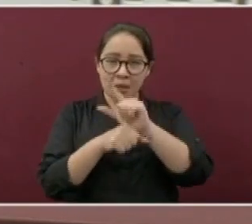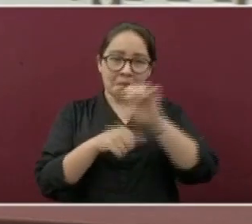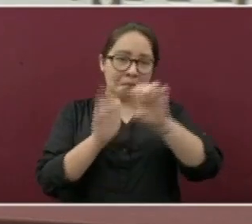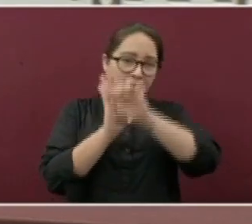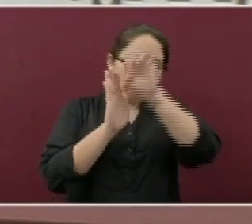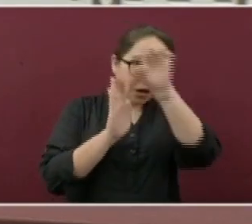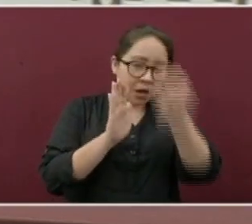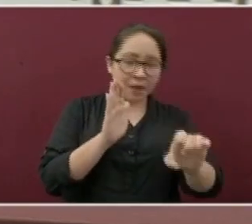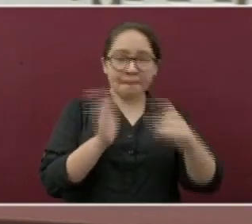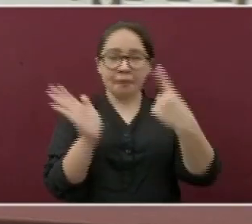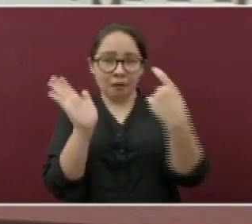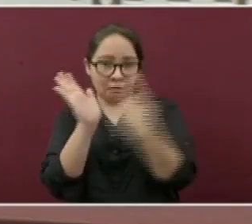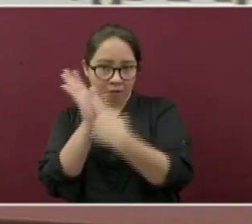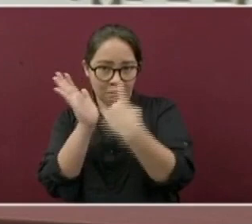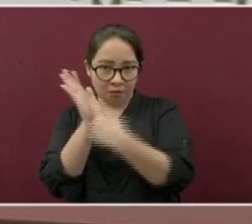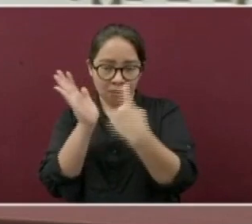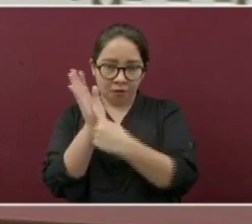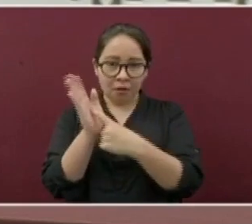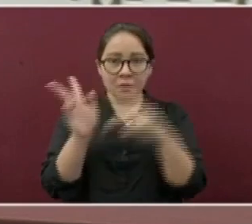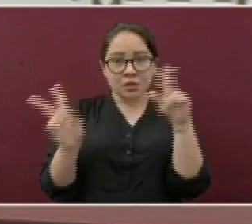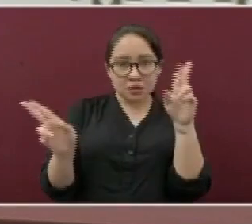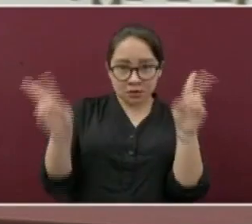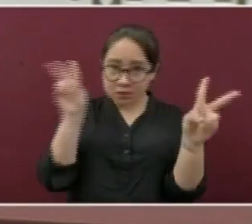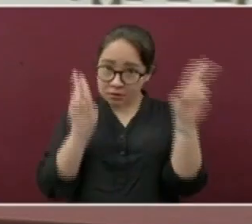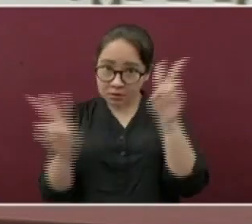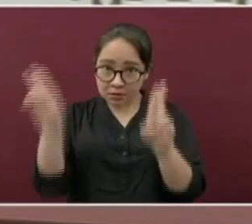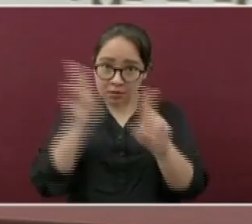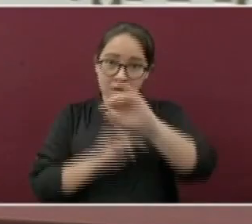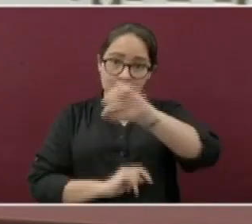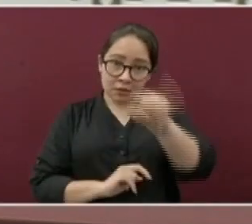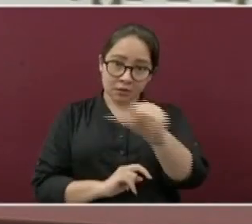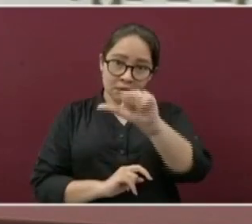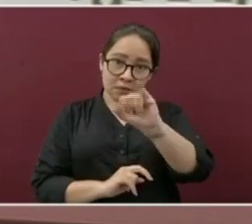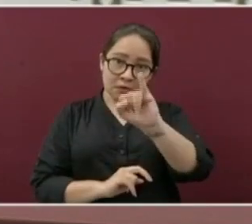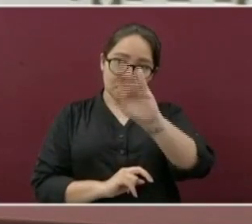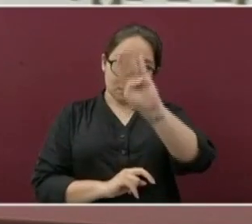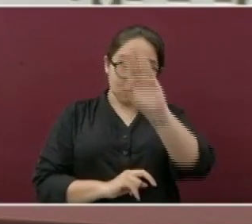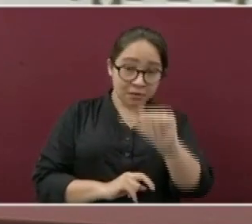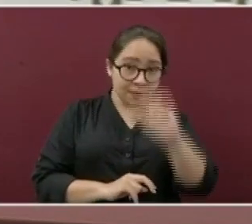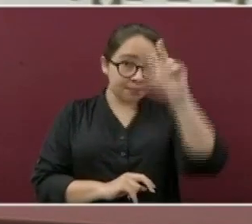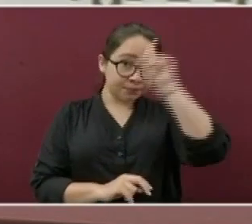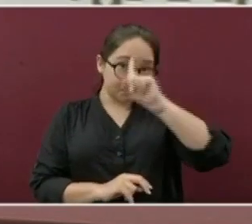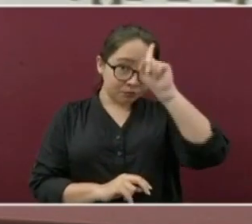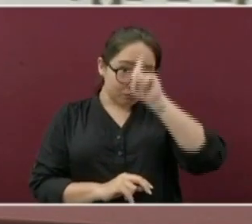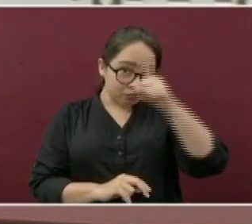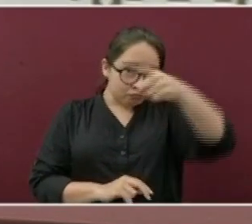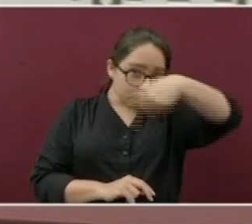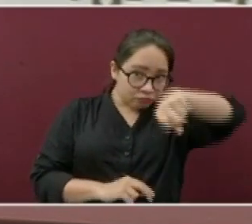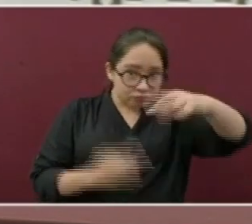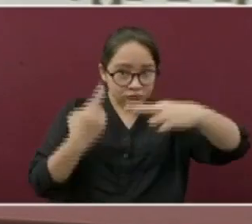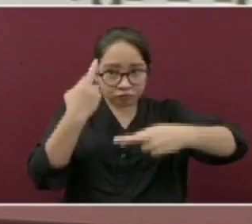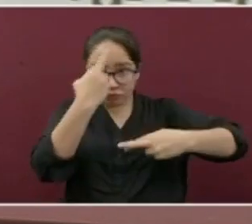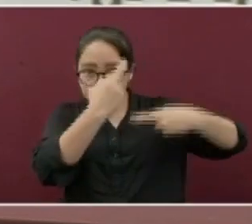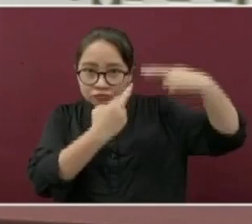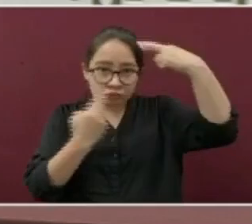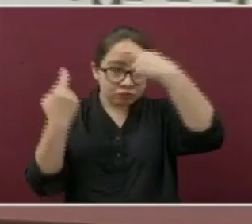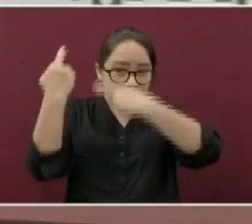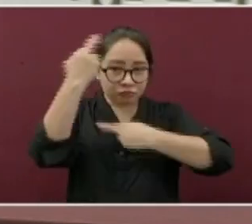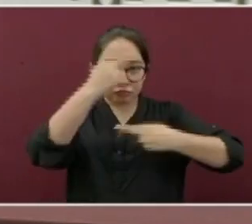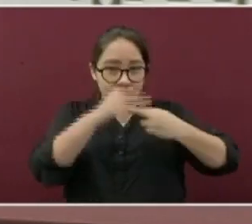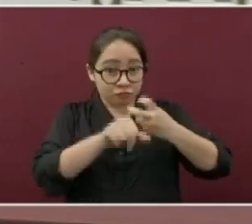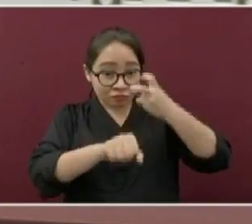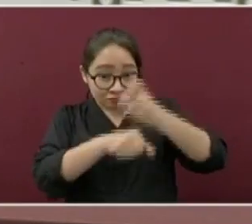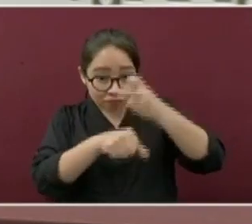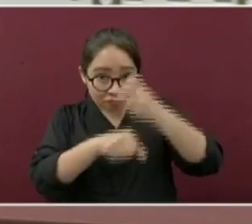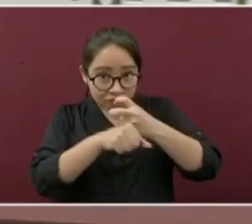como el camarón y jaiba, se les recomienda que revisen, que cuenten con una textura dura,